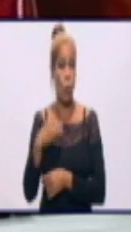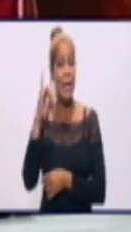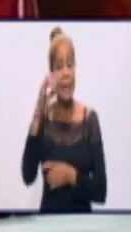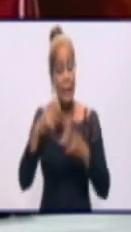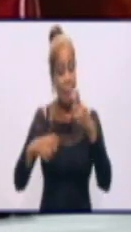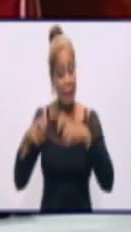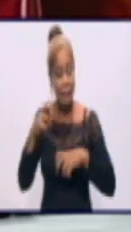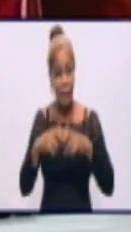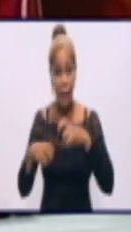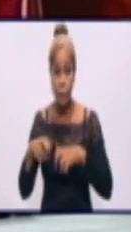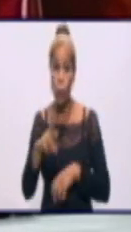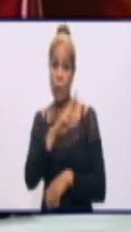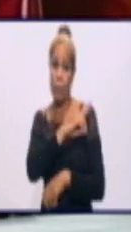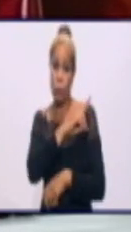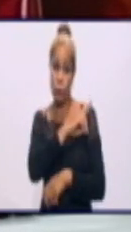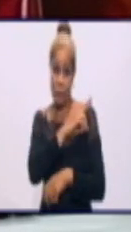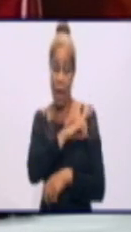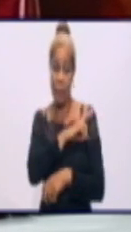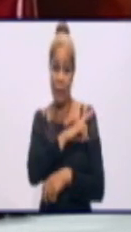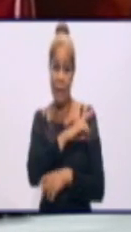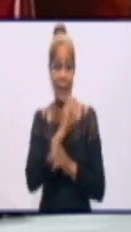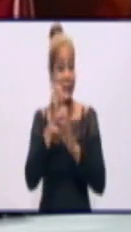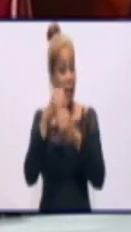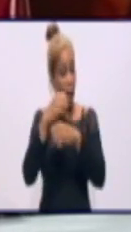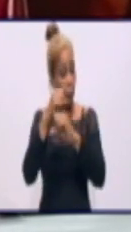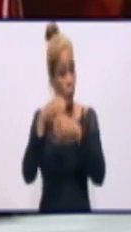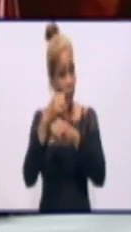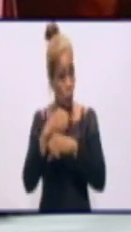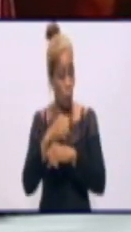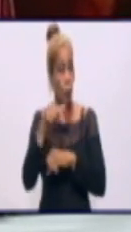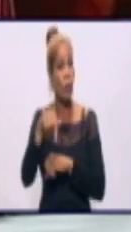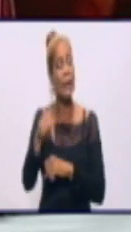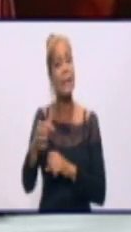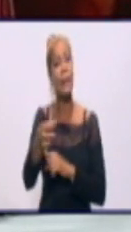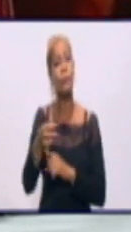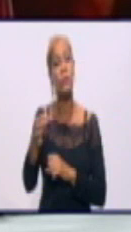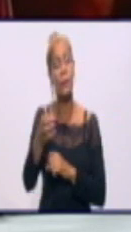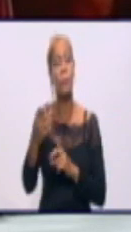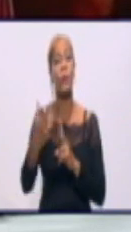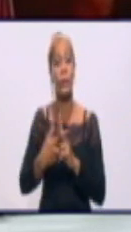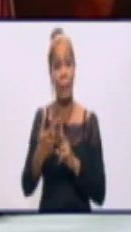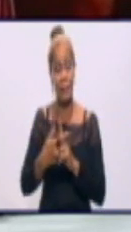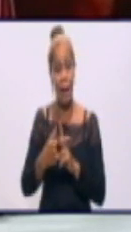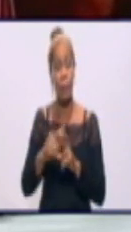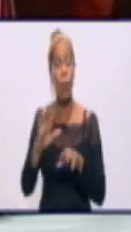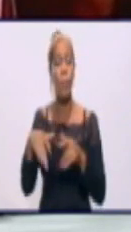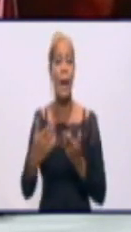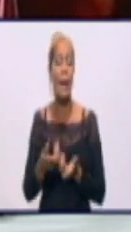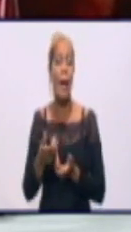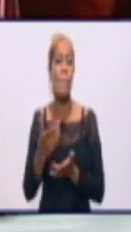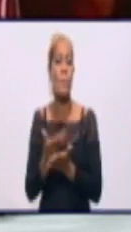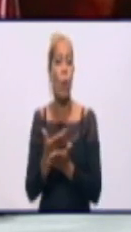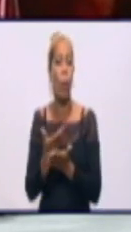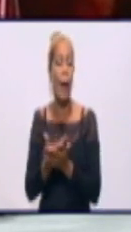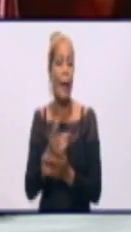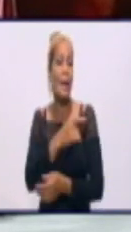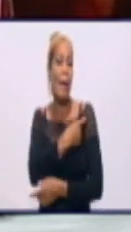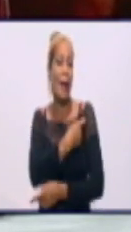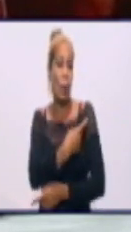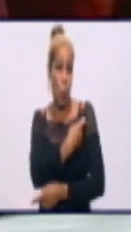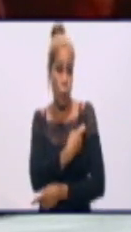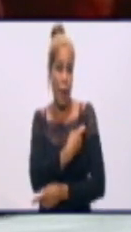responsable del sitio clínico Bayamo, en lo que respecta al ensayo Agdala fase 3. Como sabemos,